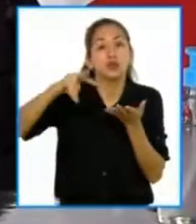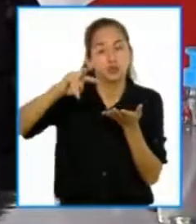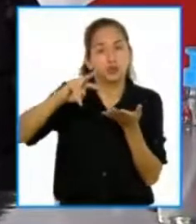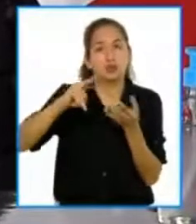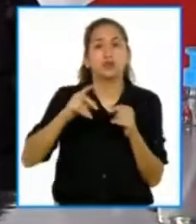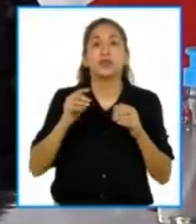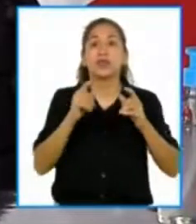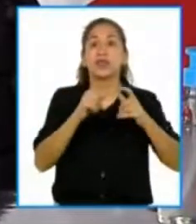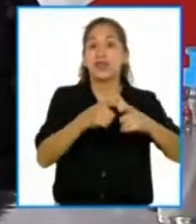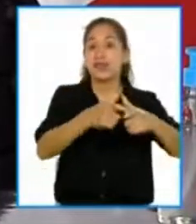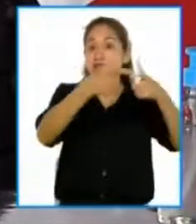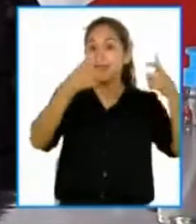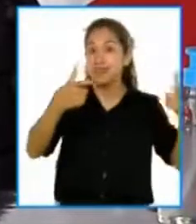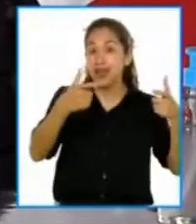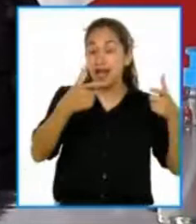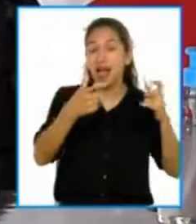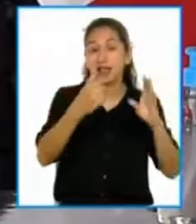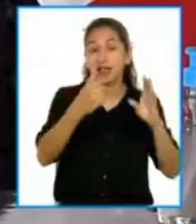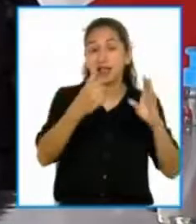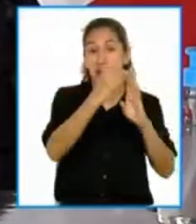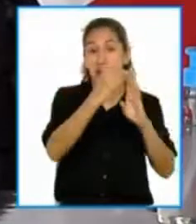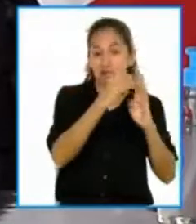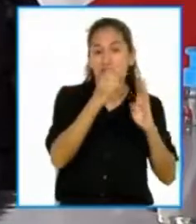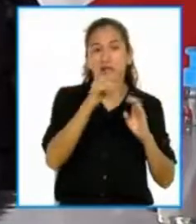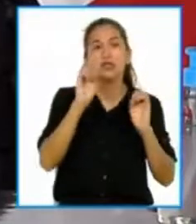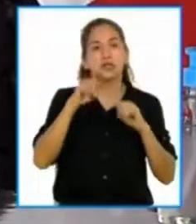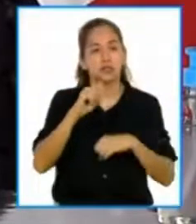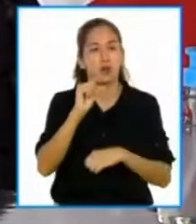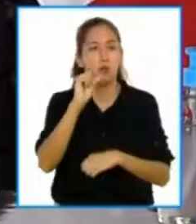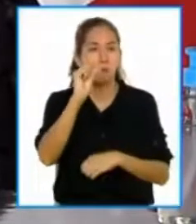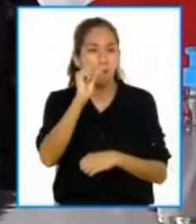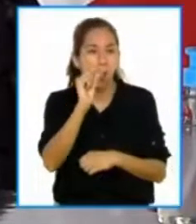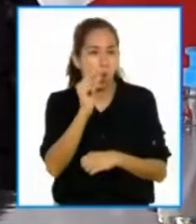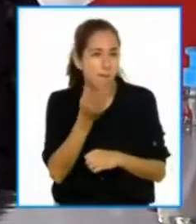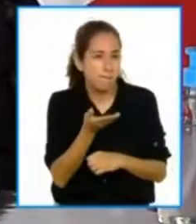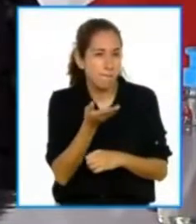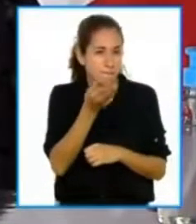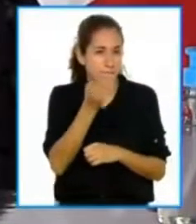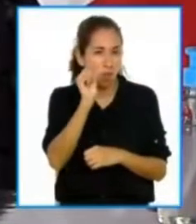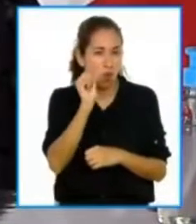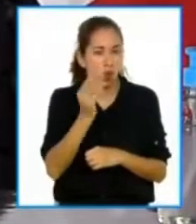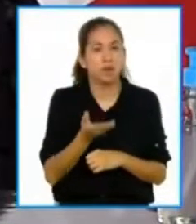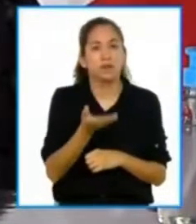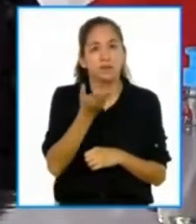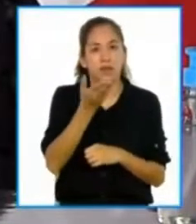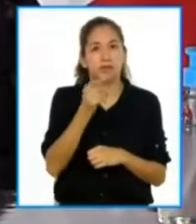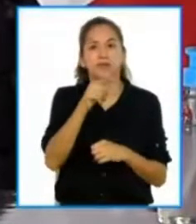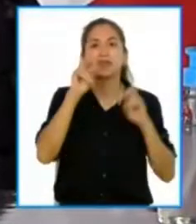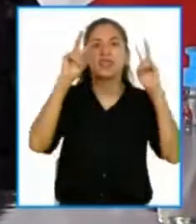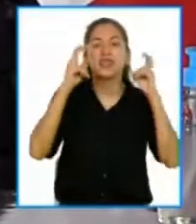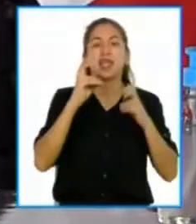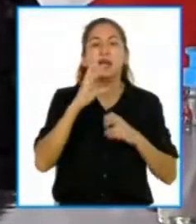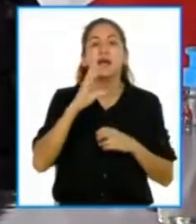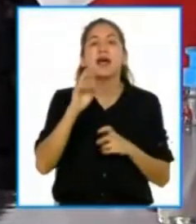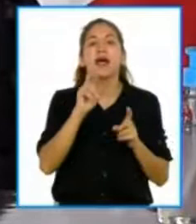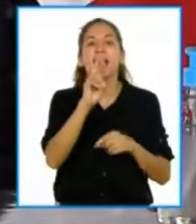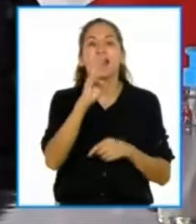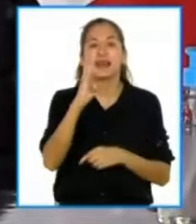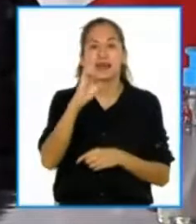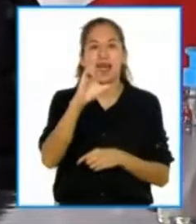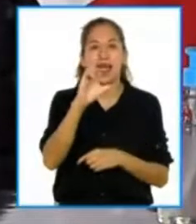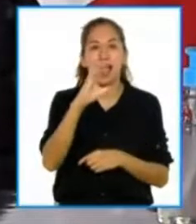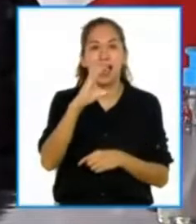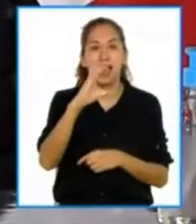posiblemente haya una pequeña comisión. Eso con relación a Reactiva Perú y